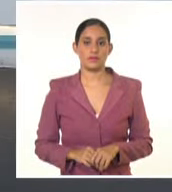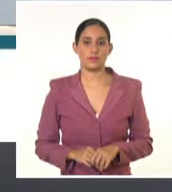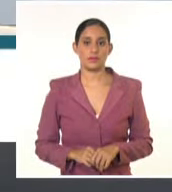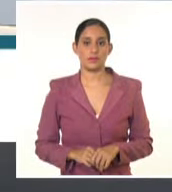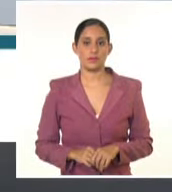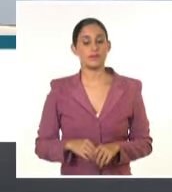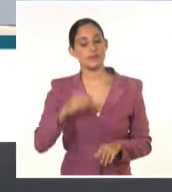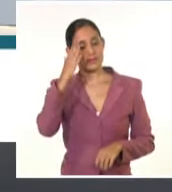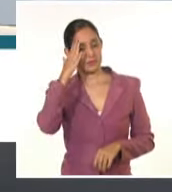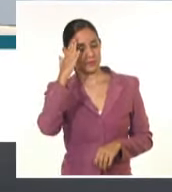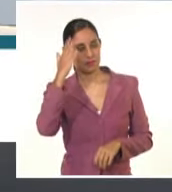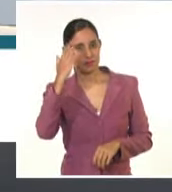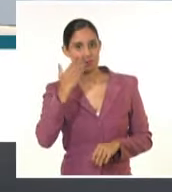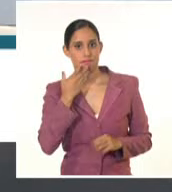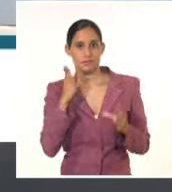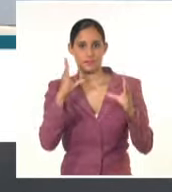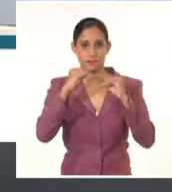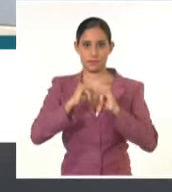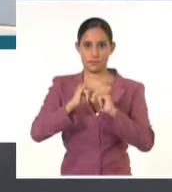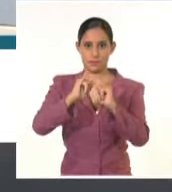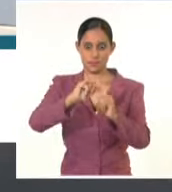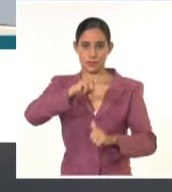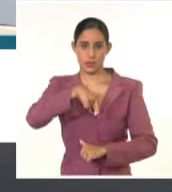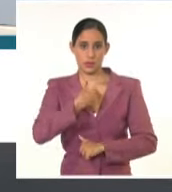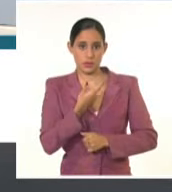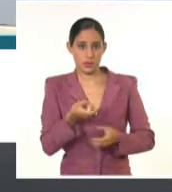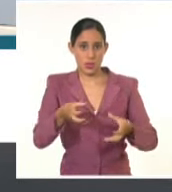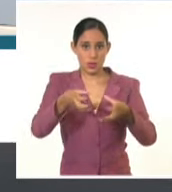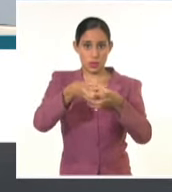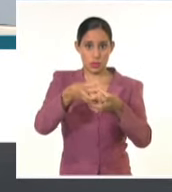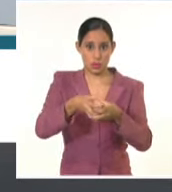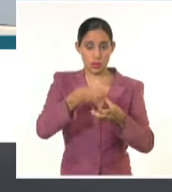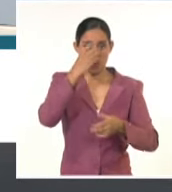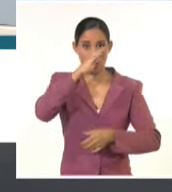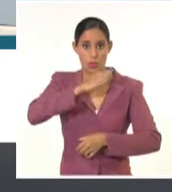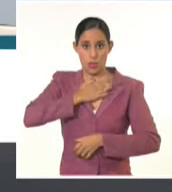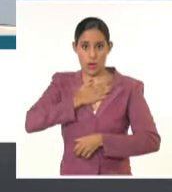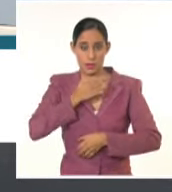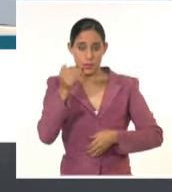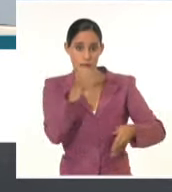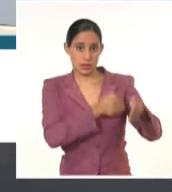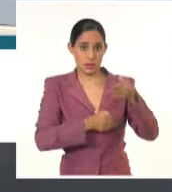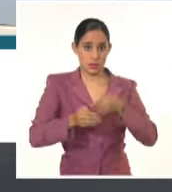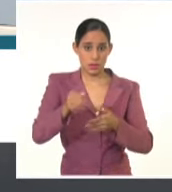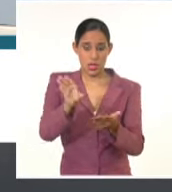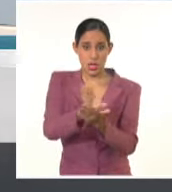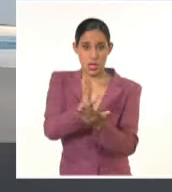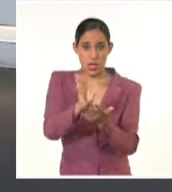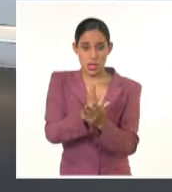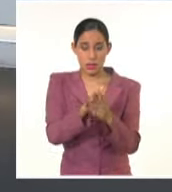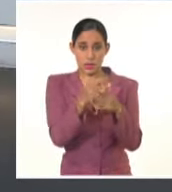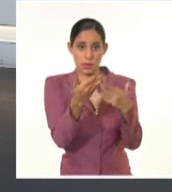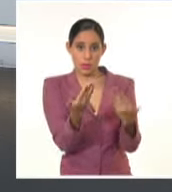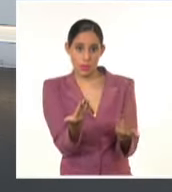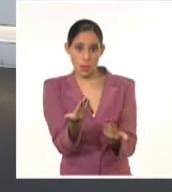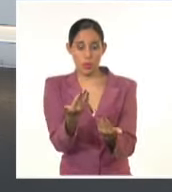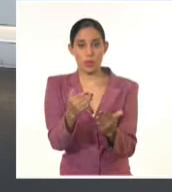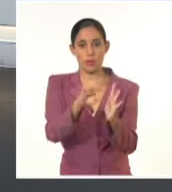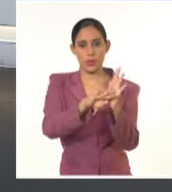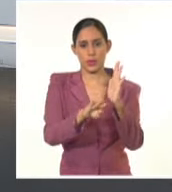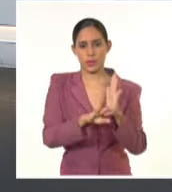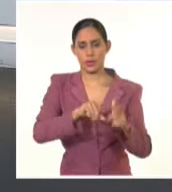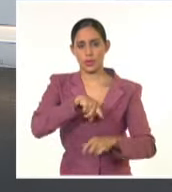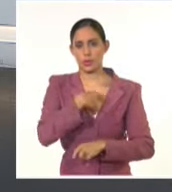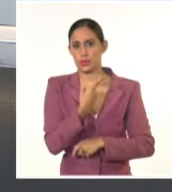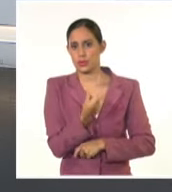Muy buenas noches. La delegación cubana que asista a la Feria del Libro de Serbia participó en un programa cultural que se desarrolló en la